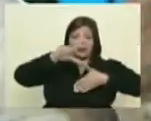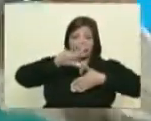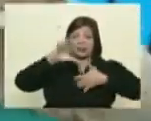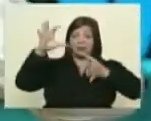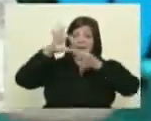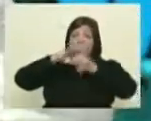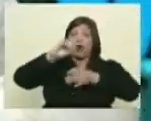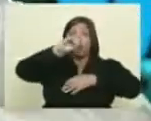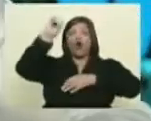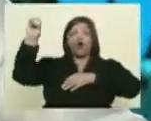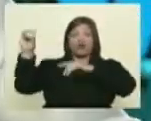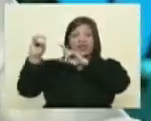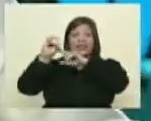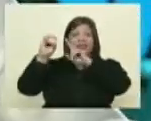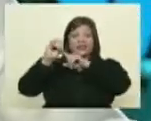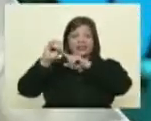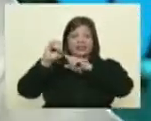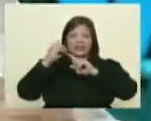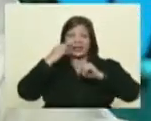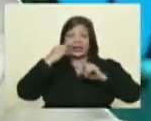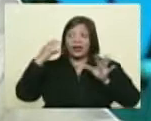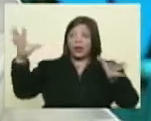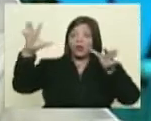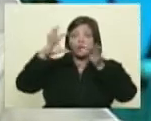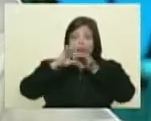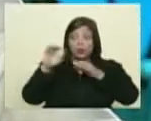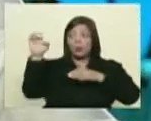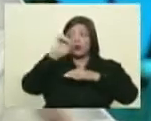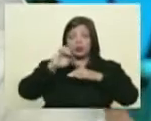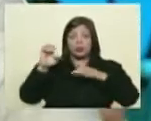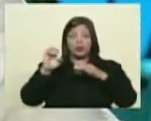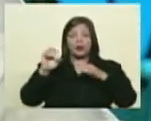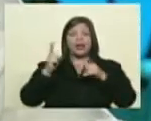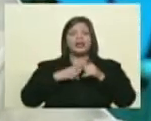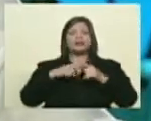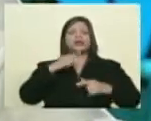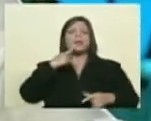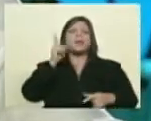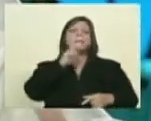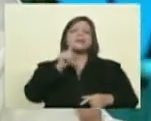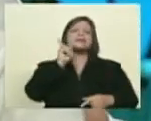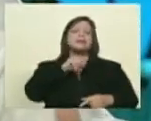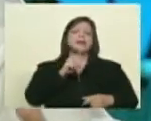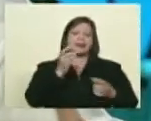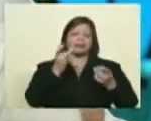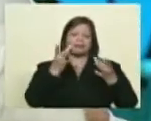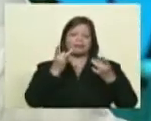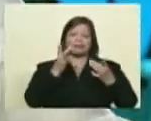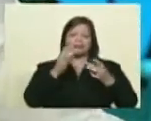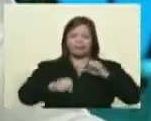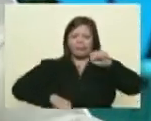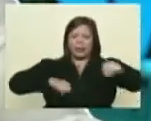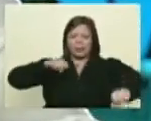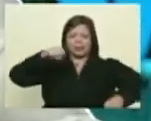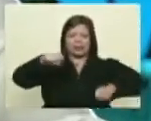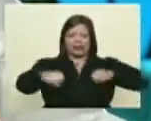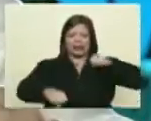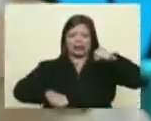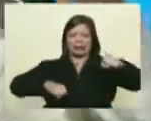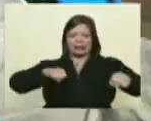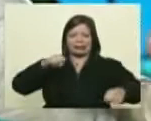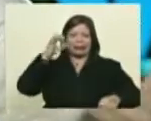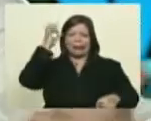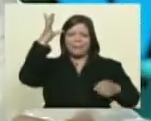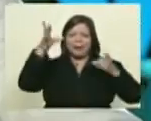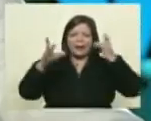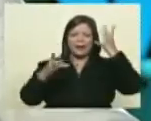Oriente Medio sin tener que pasar por los centros de Europa. Entonces ahí se inventaron, que además fue muy famoso, por ejemplo, con lo de las bicicletas atómicas, ¿no? Se inventó el